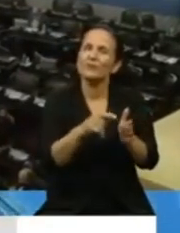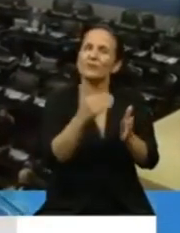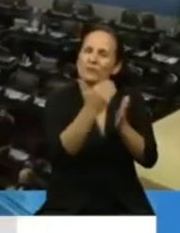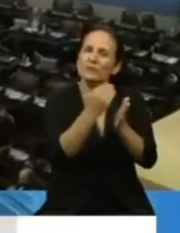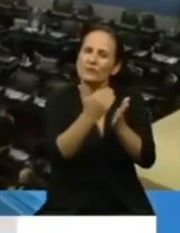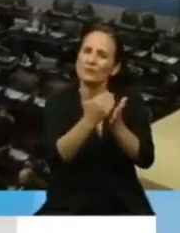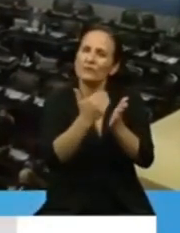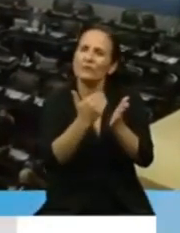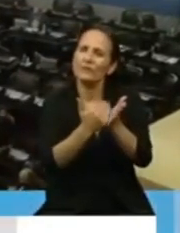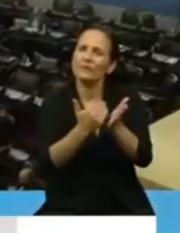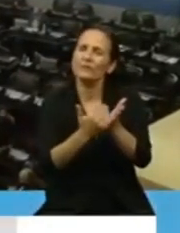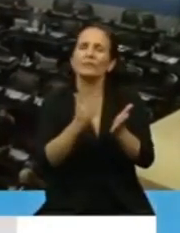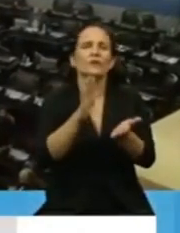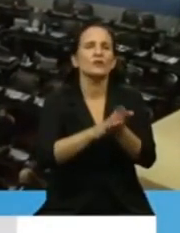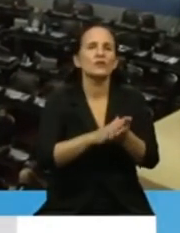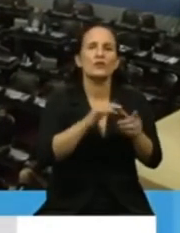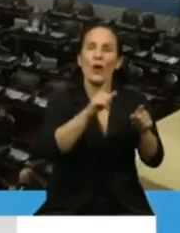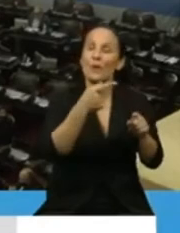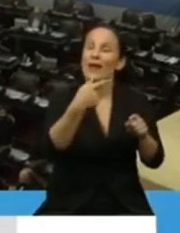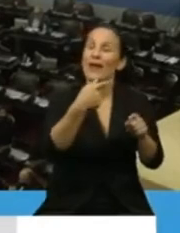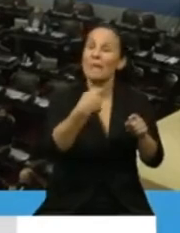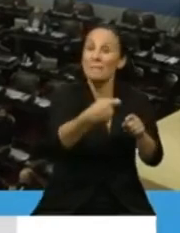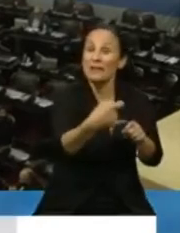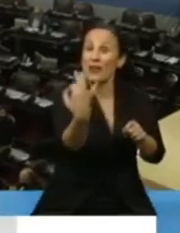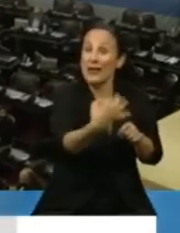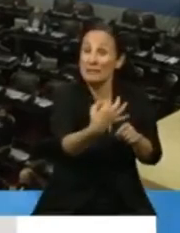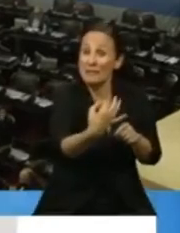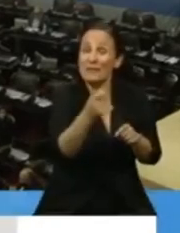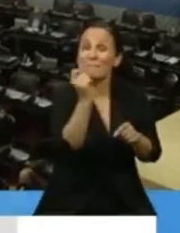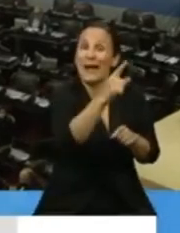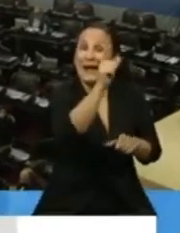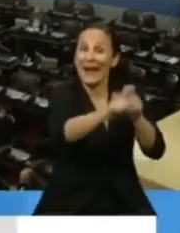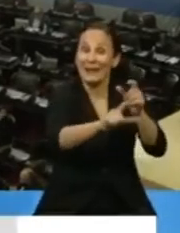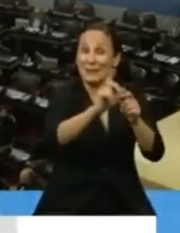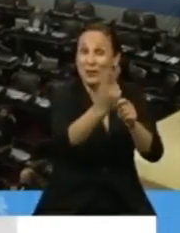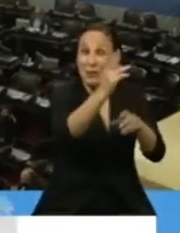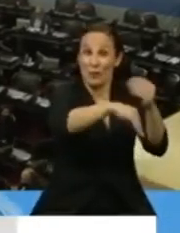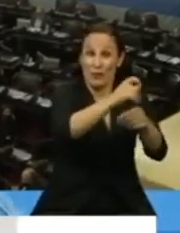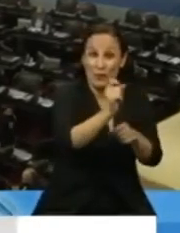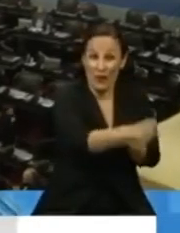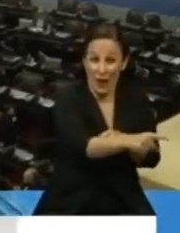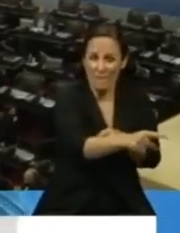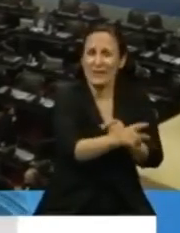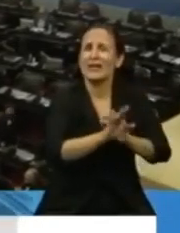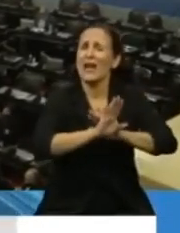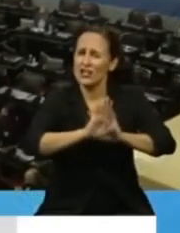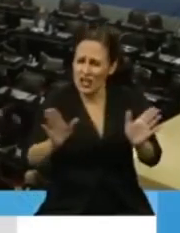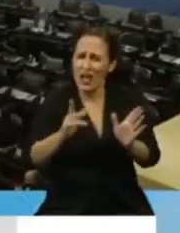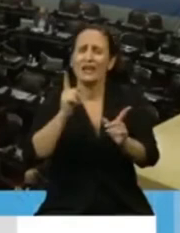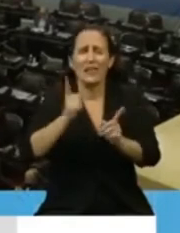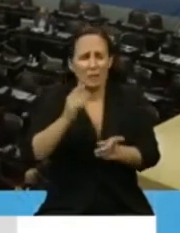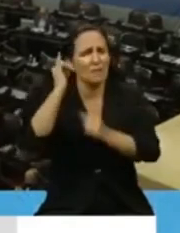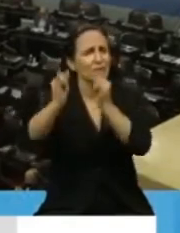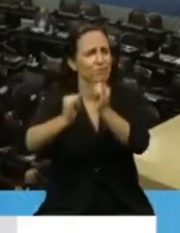la pensión graciable y vitalicia a los familiares, que también ha sido muy bien explicado